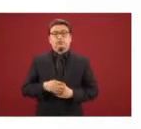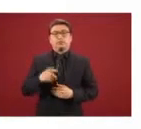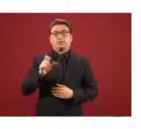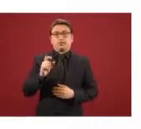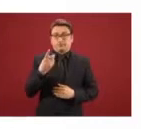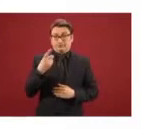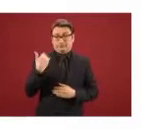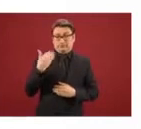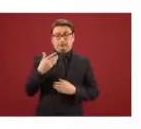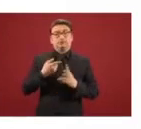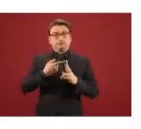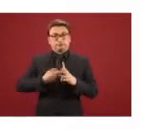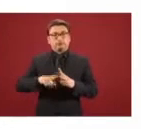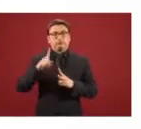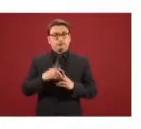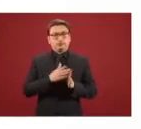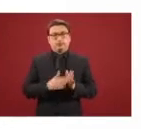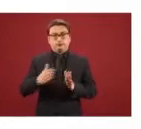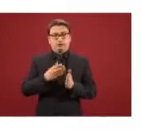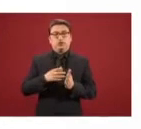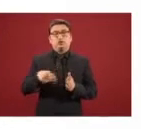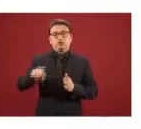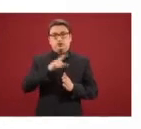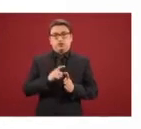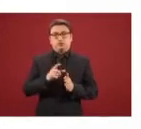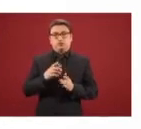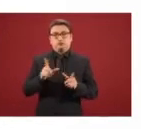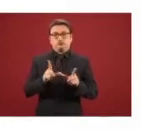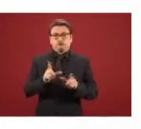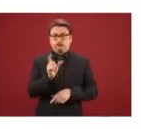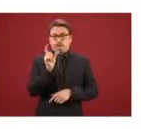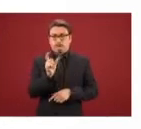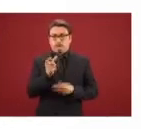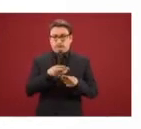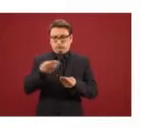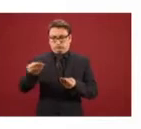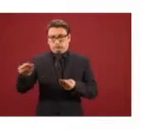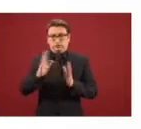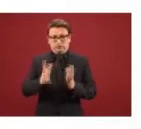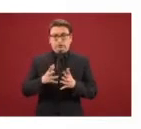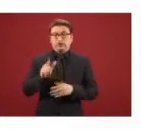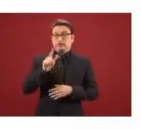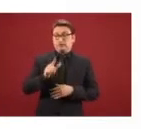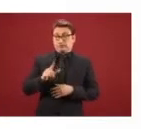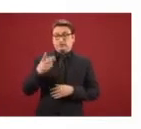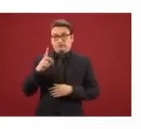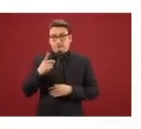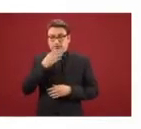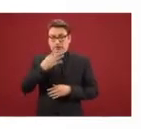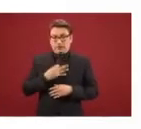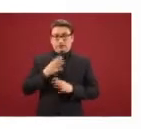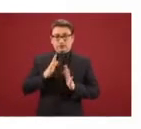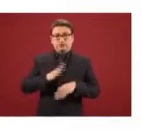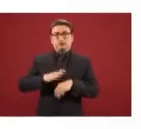unos días, iniciamos las entregas de tarjetas y el 17 de diciembre se nos notificó que, por fortuna,